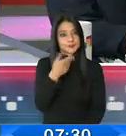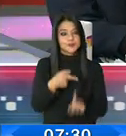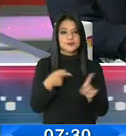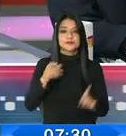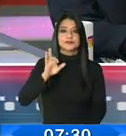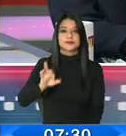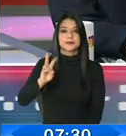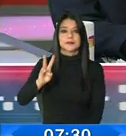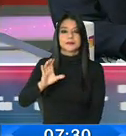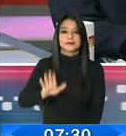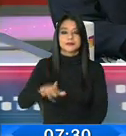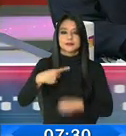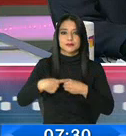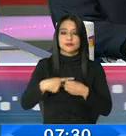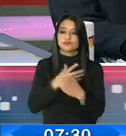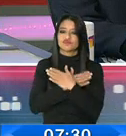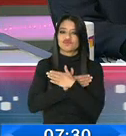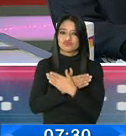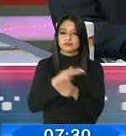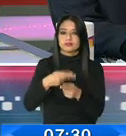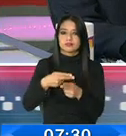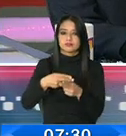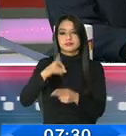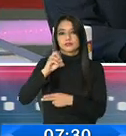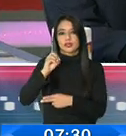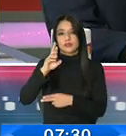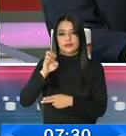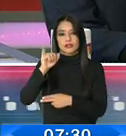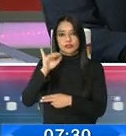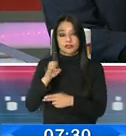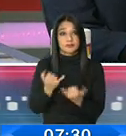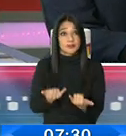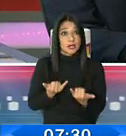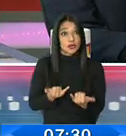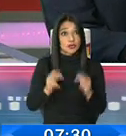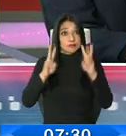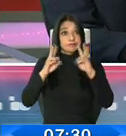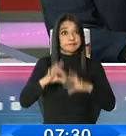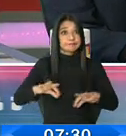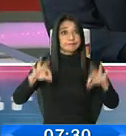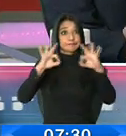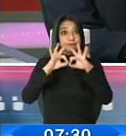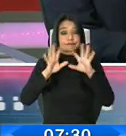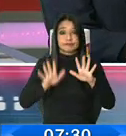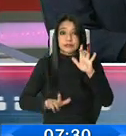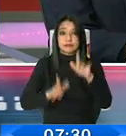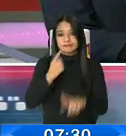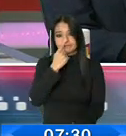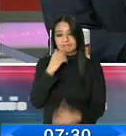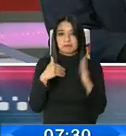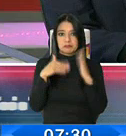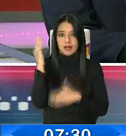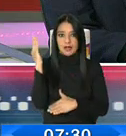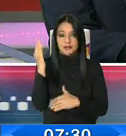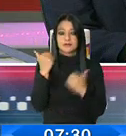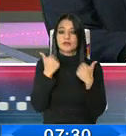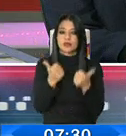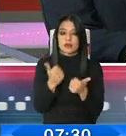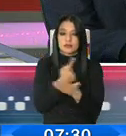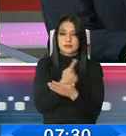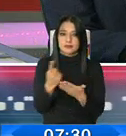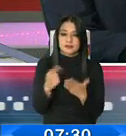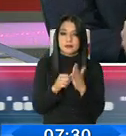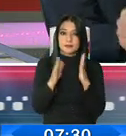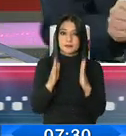de Ciudad de Quito, le saluda Roberto Álvarez Vandenberg, vamos a conversar justamente de temas de interés de la ciudadanía, ante todo desearle una buena semana, señor